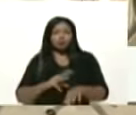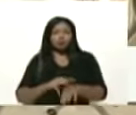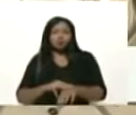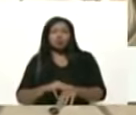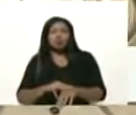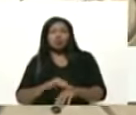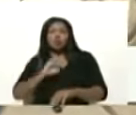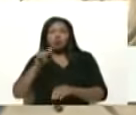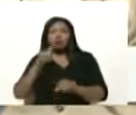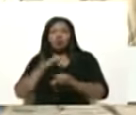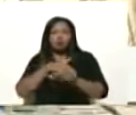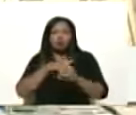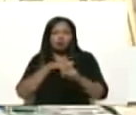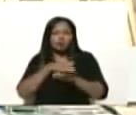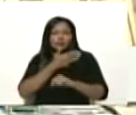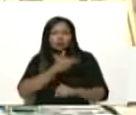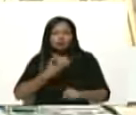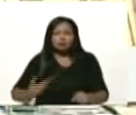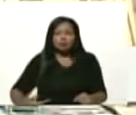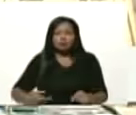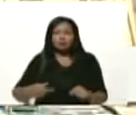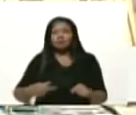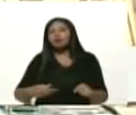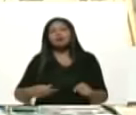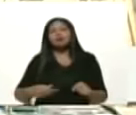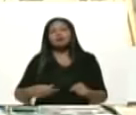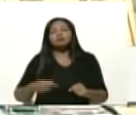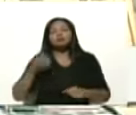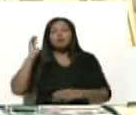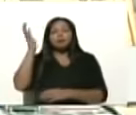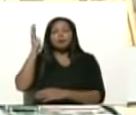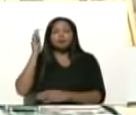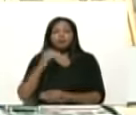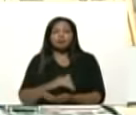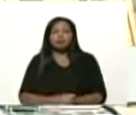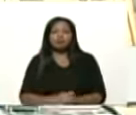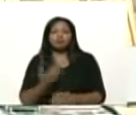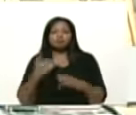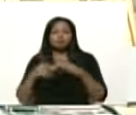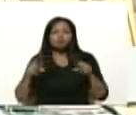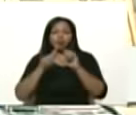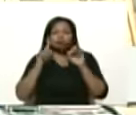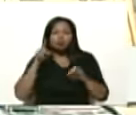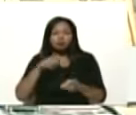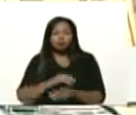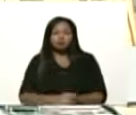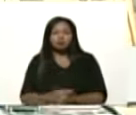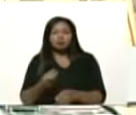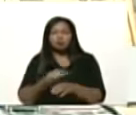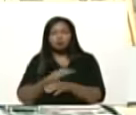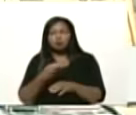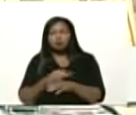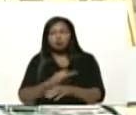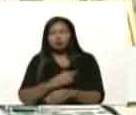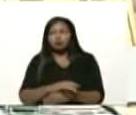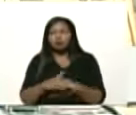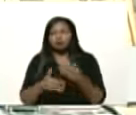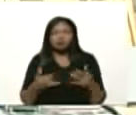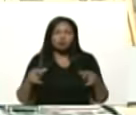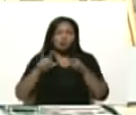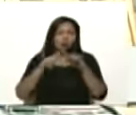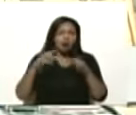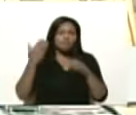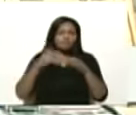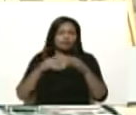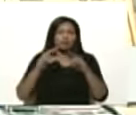Rodríguez como presidente del parlamento y enviado plenipotenciario del gobierno para los diálogos